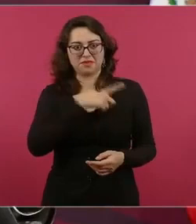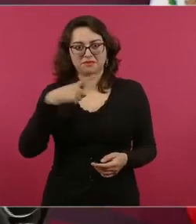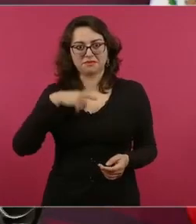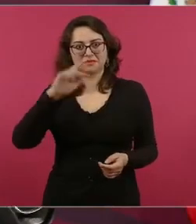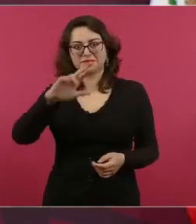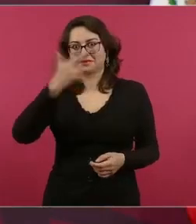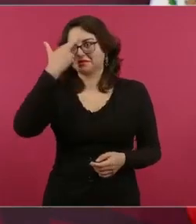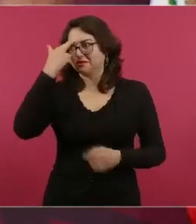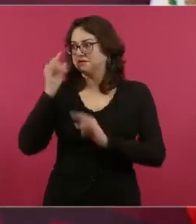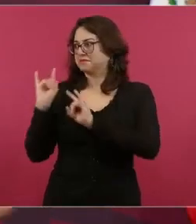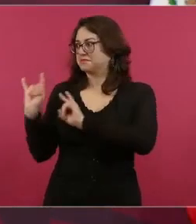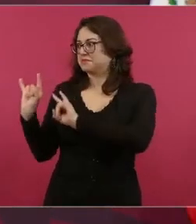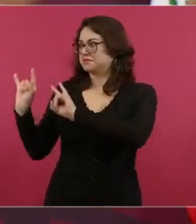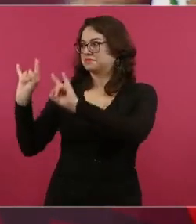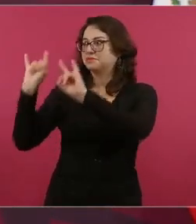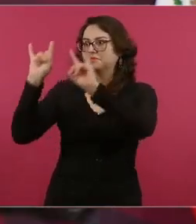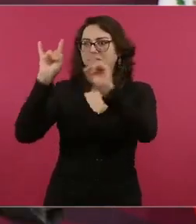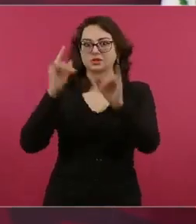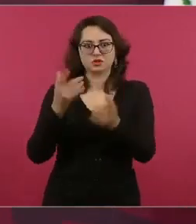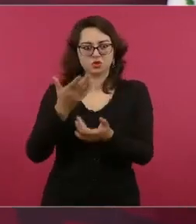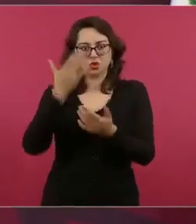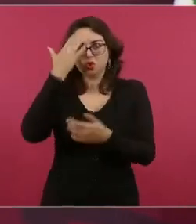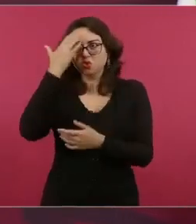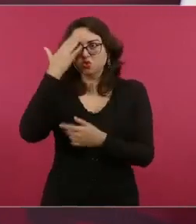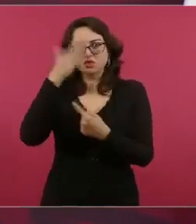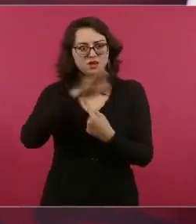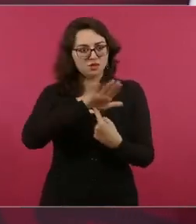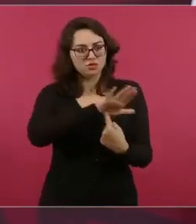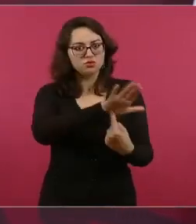Antes, pues cómo iban a estar ellos.